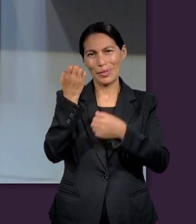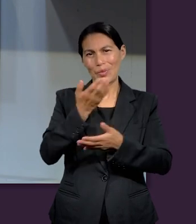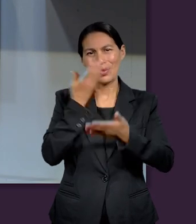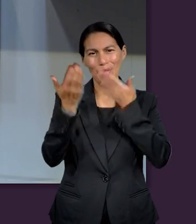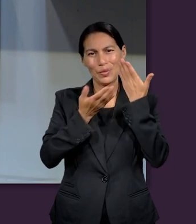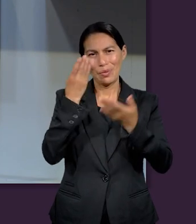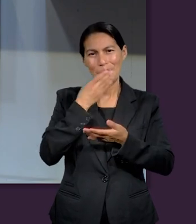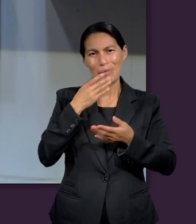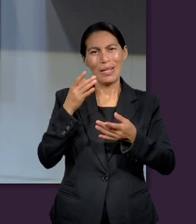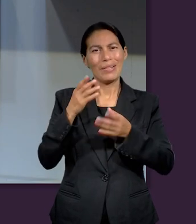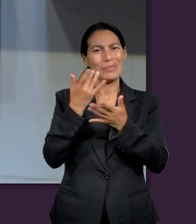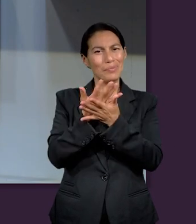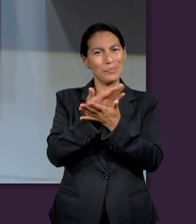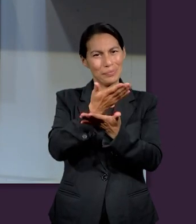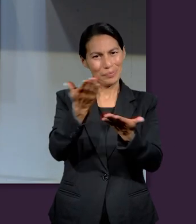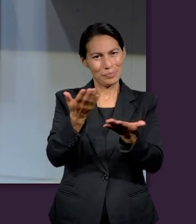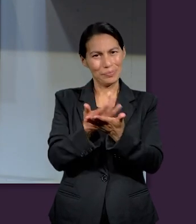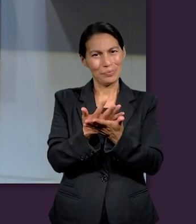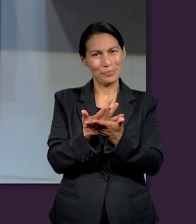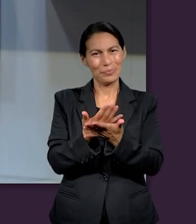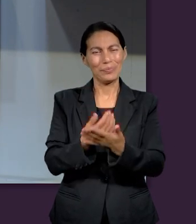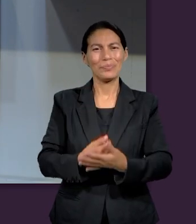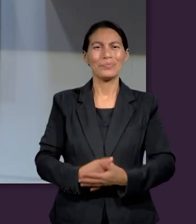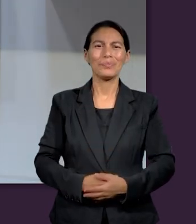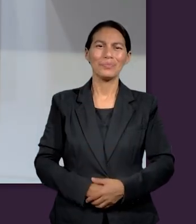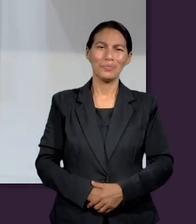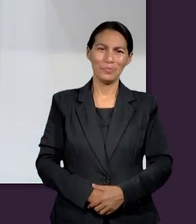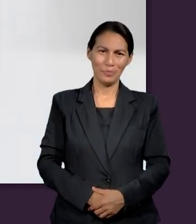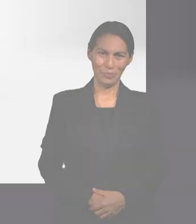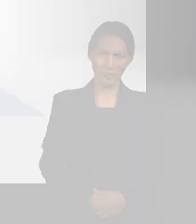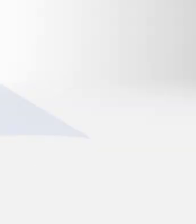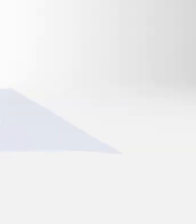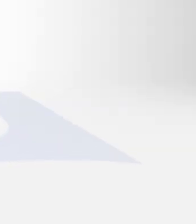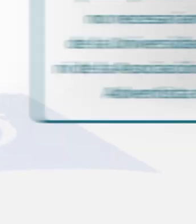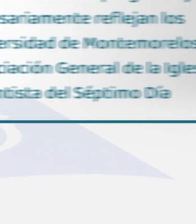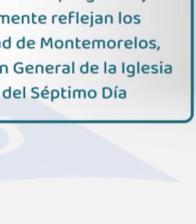por estar con nosotros los esperamos en el próximo estudio de la palabra de Dios